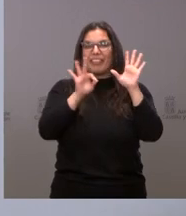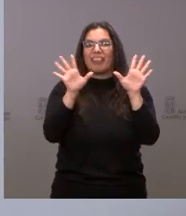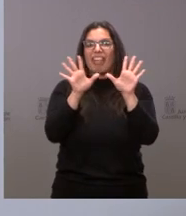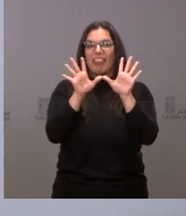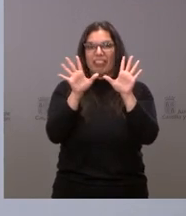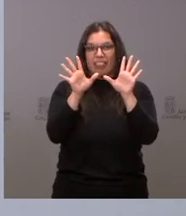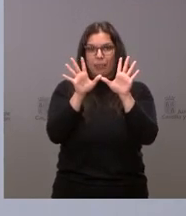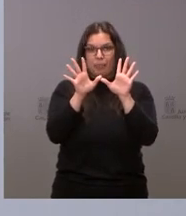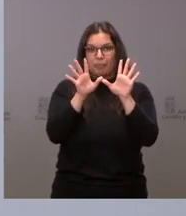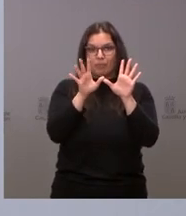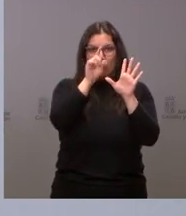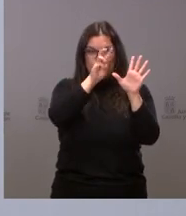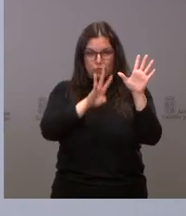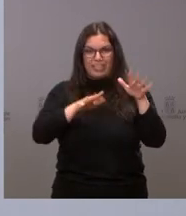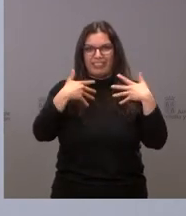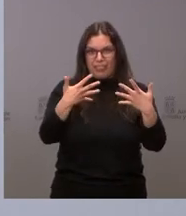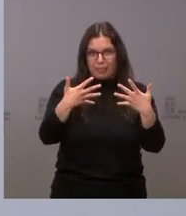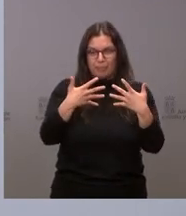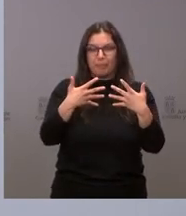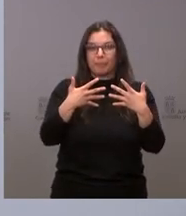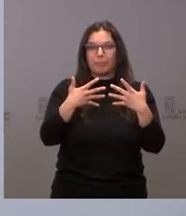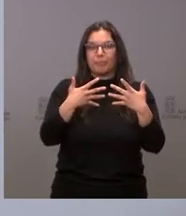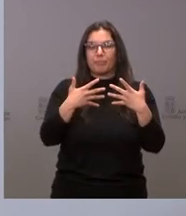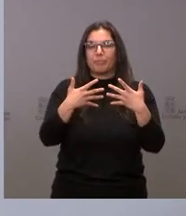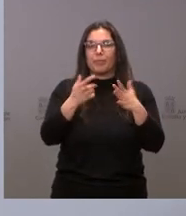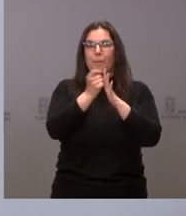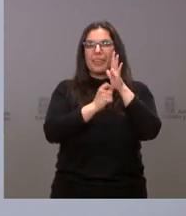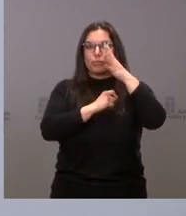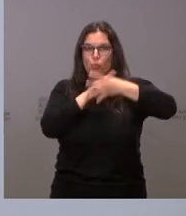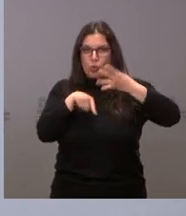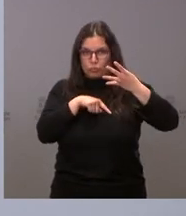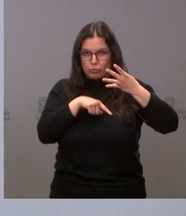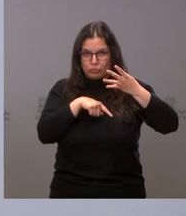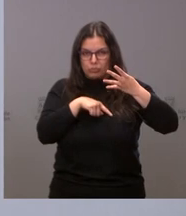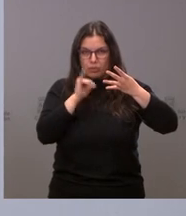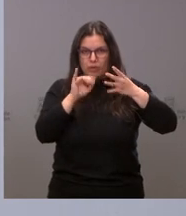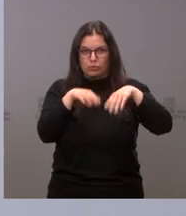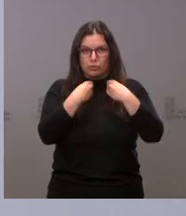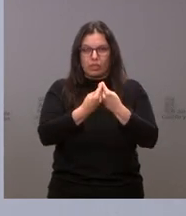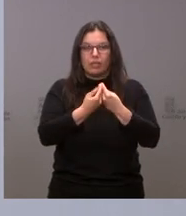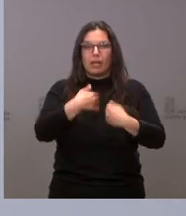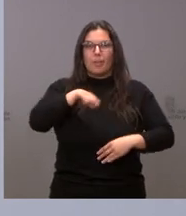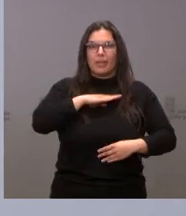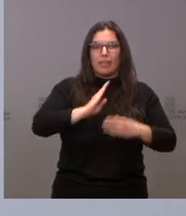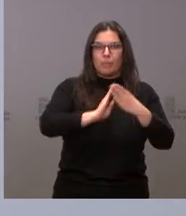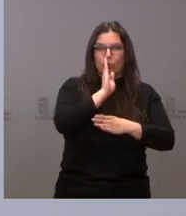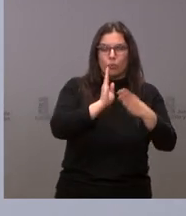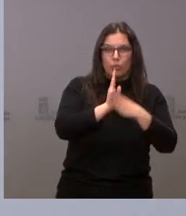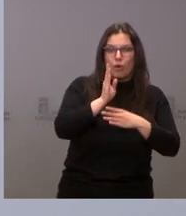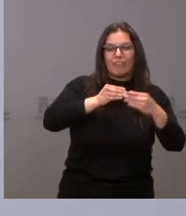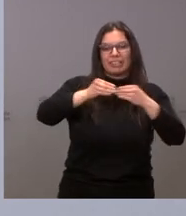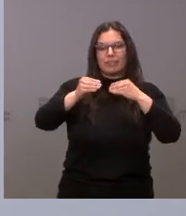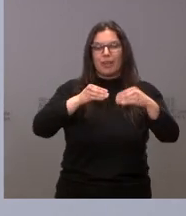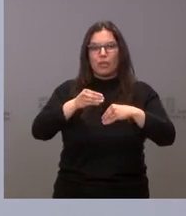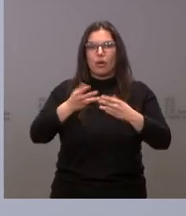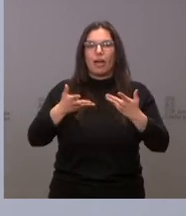de cuatro medidas. Estamos la medida, la capacidad de producción, la flexibilización en las ayudas de la